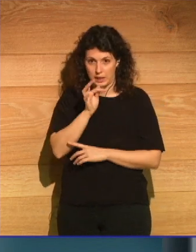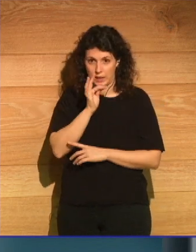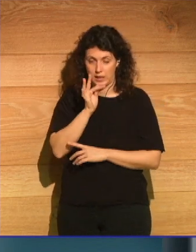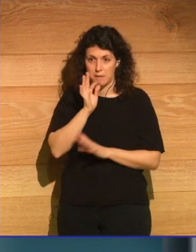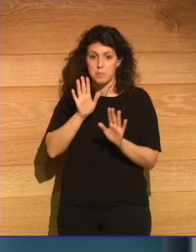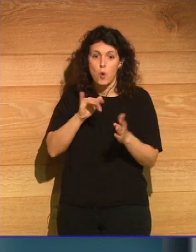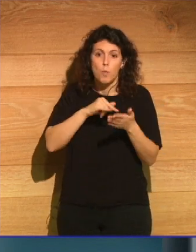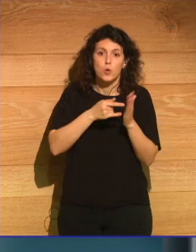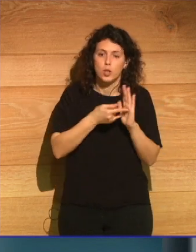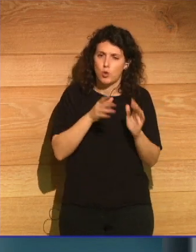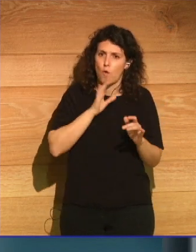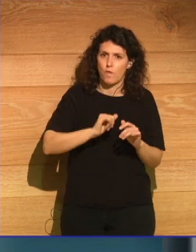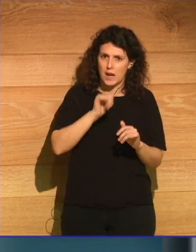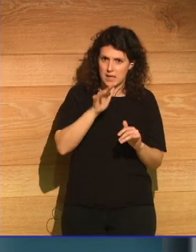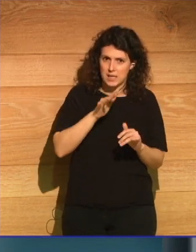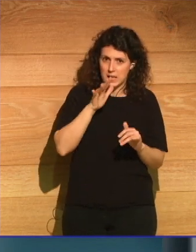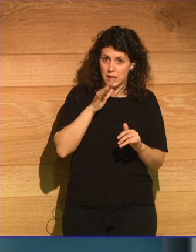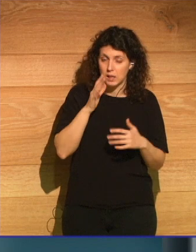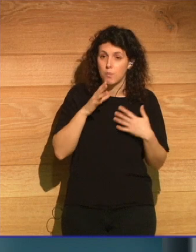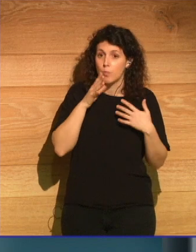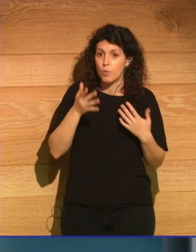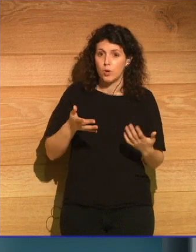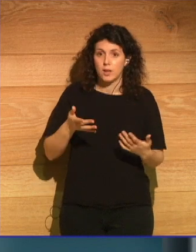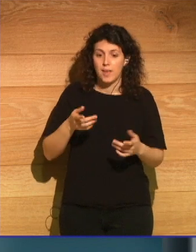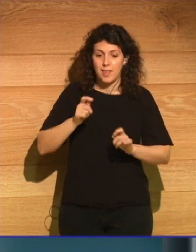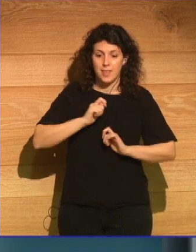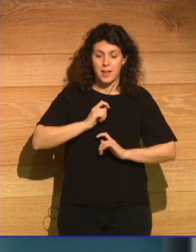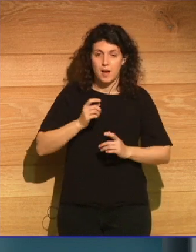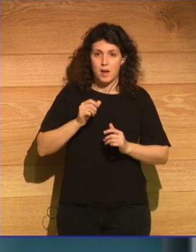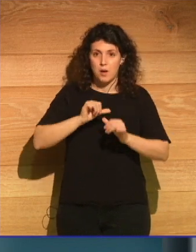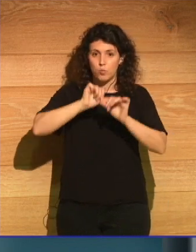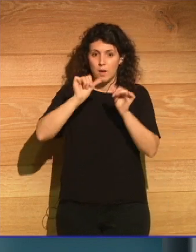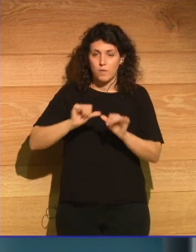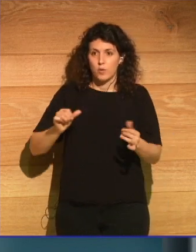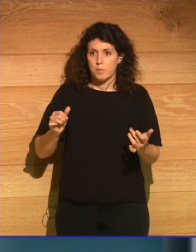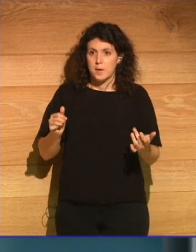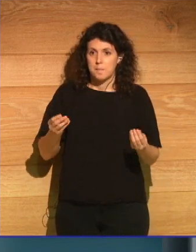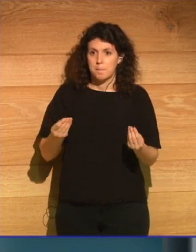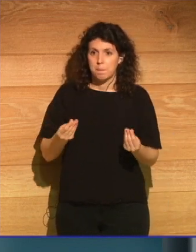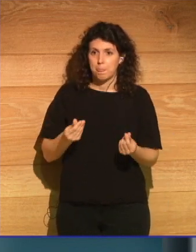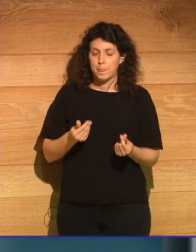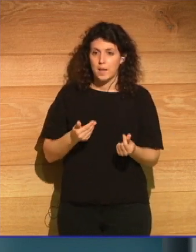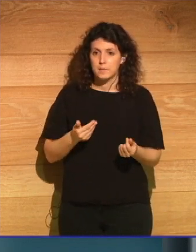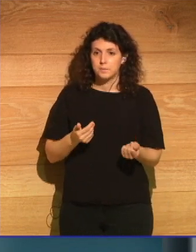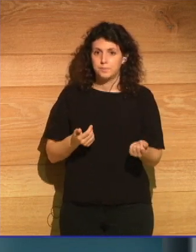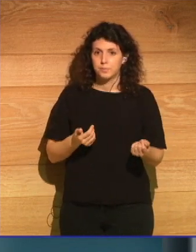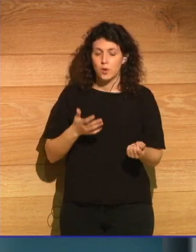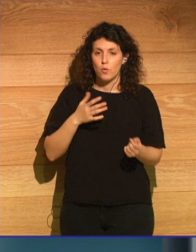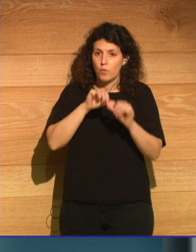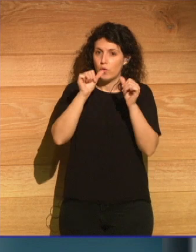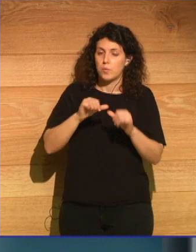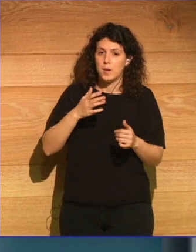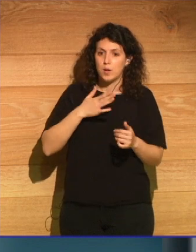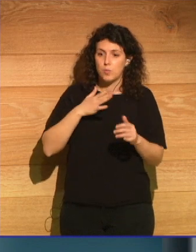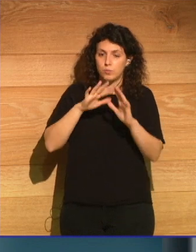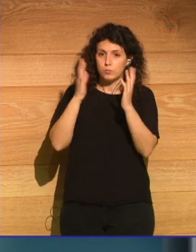proyecto fascinante, porque nos ofrece un sentido de cómo ha cambiado nuestra relación